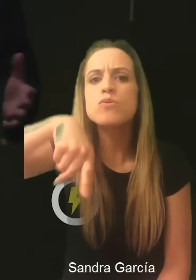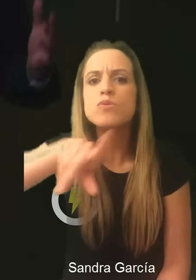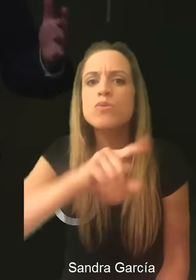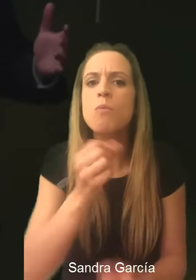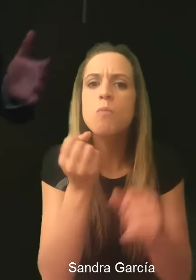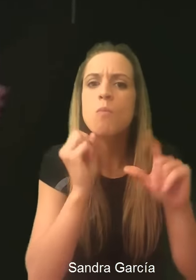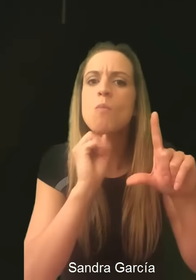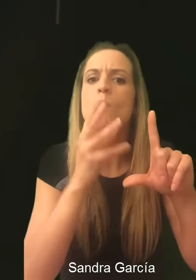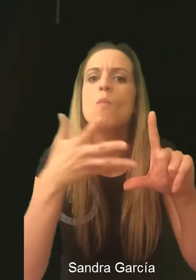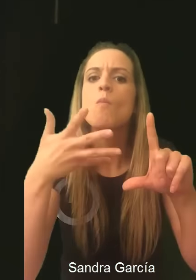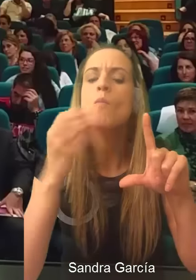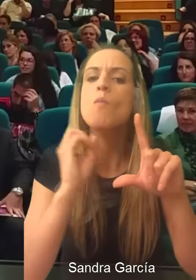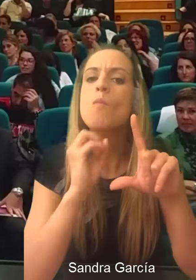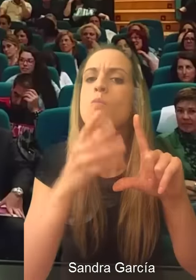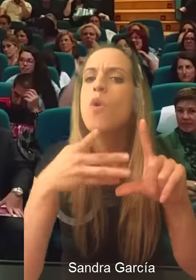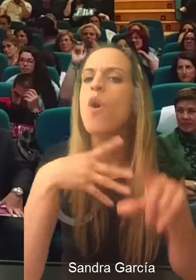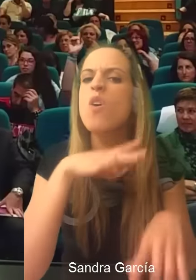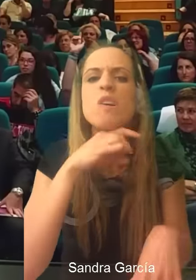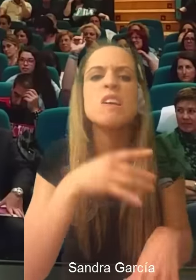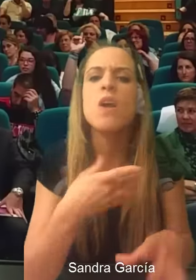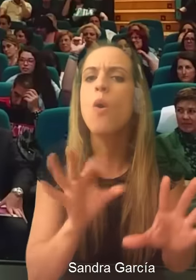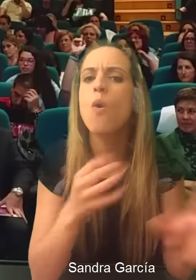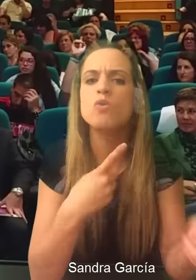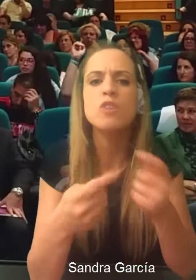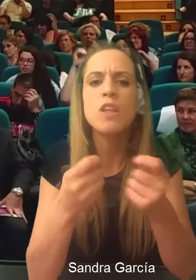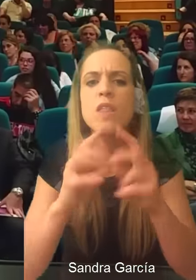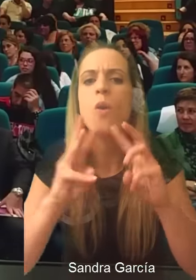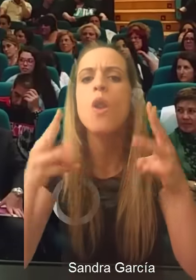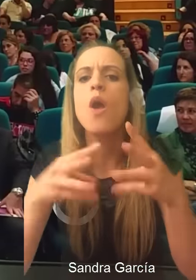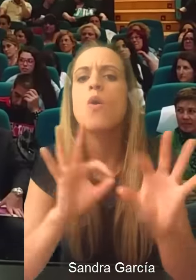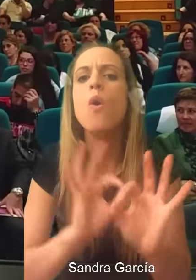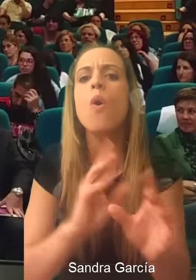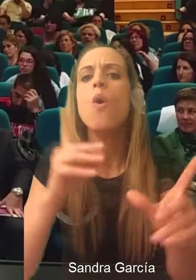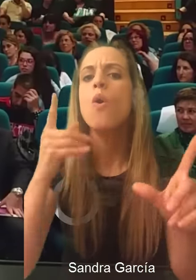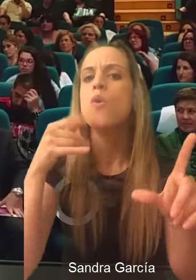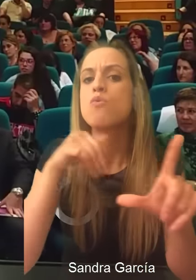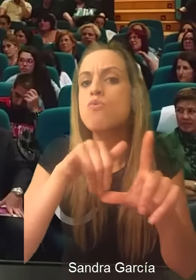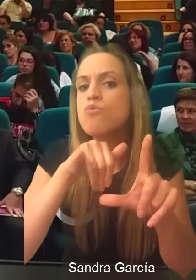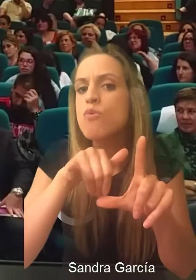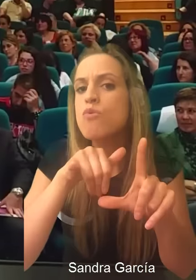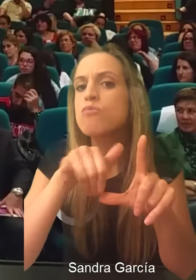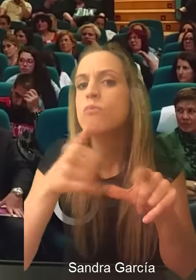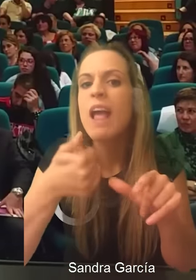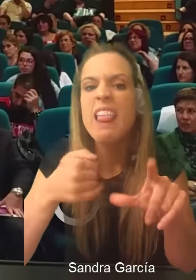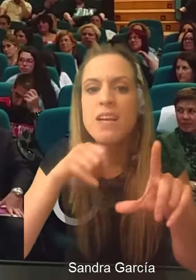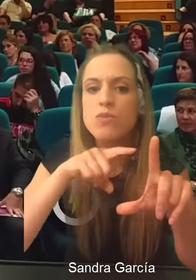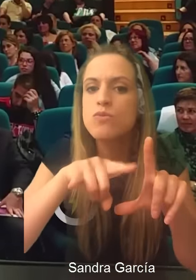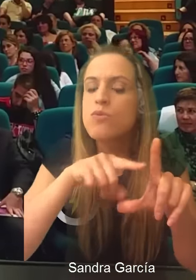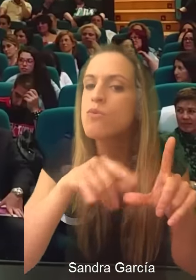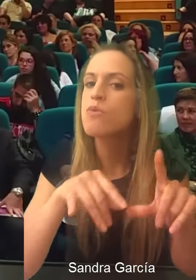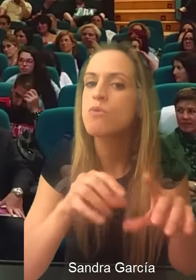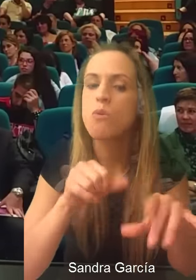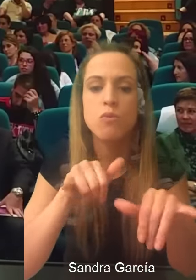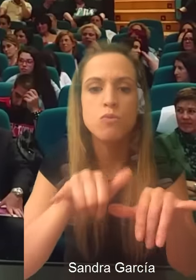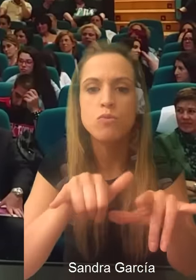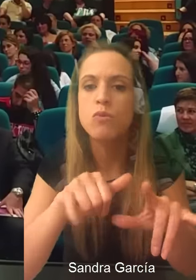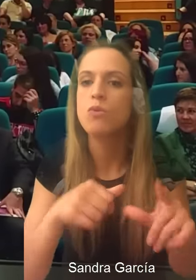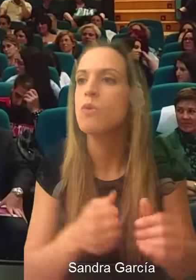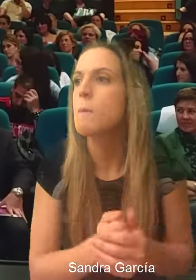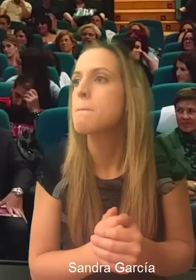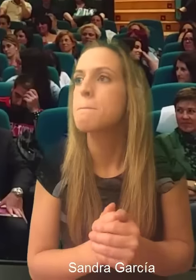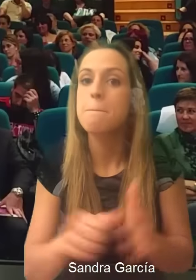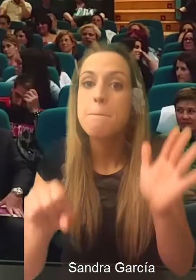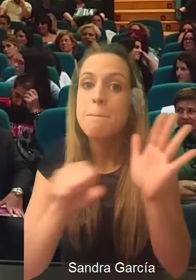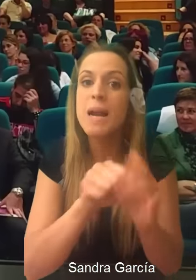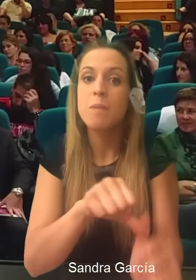tiene un blog que levante la mano? ¿Una tienda online? ¿Un canal de YouTube? ¿Una